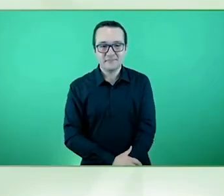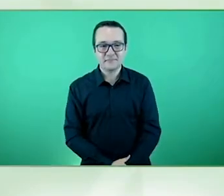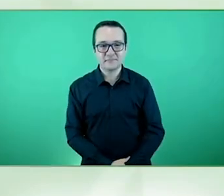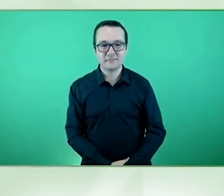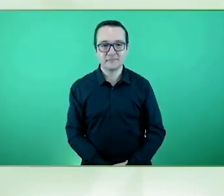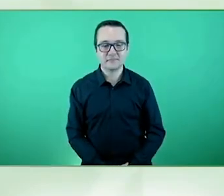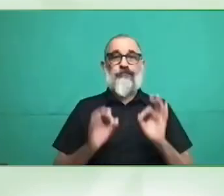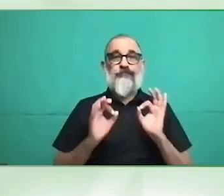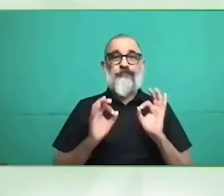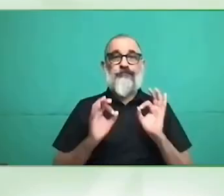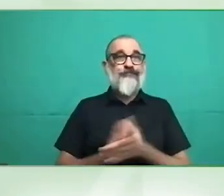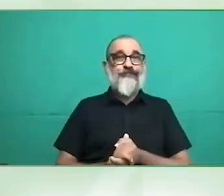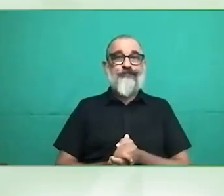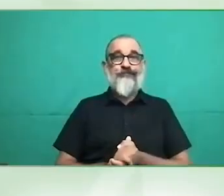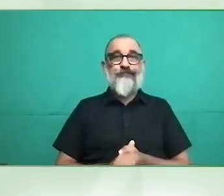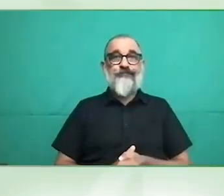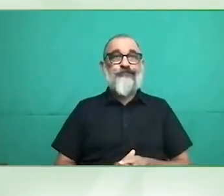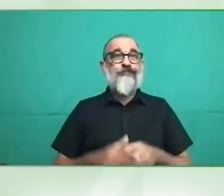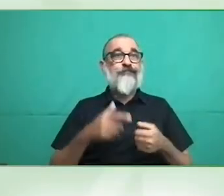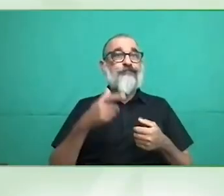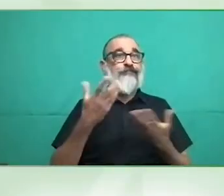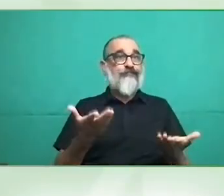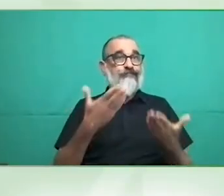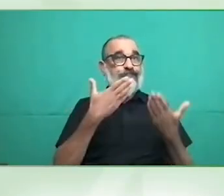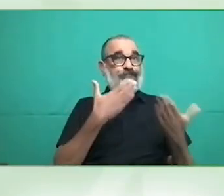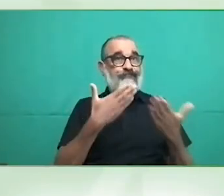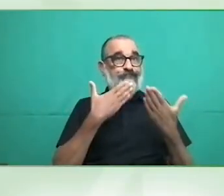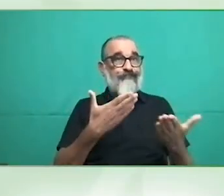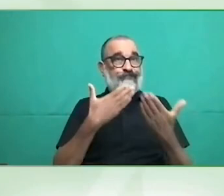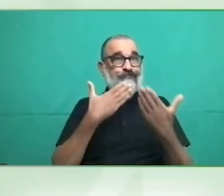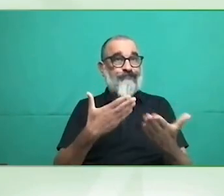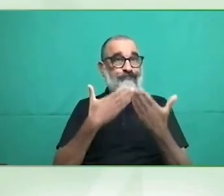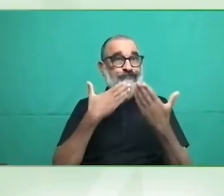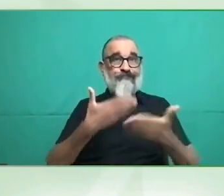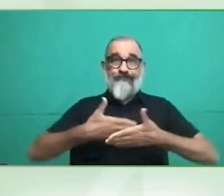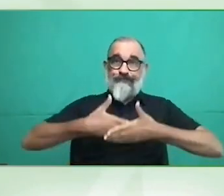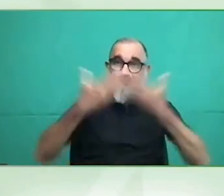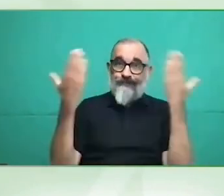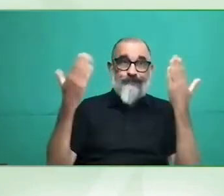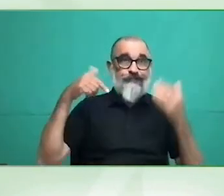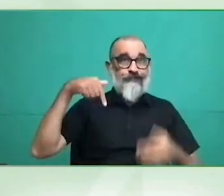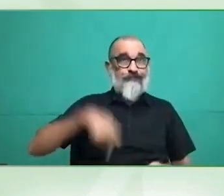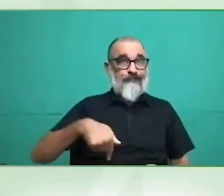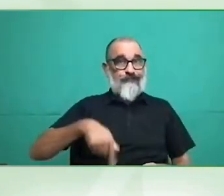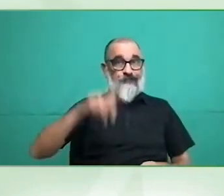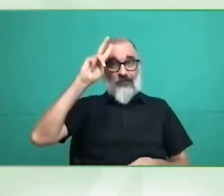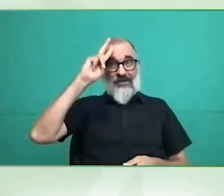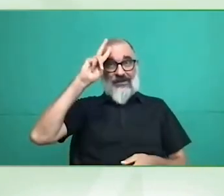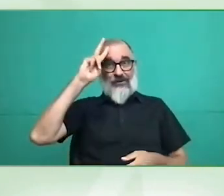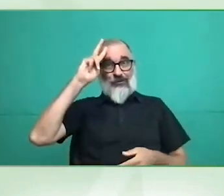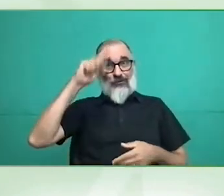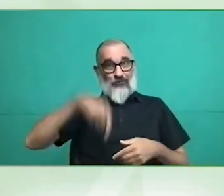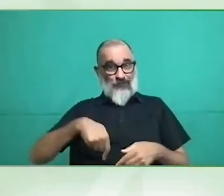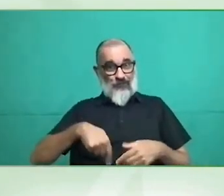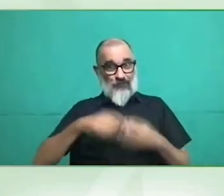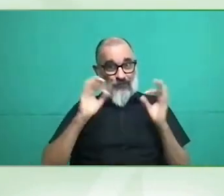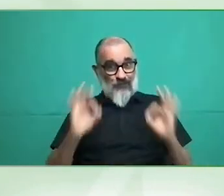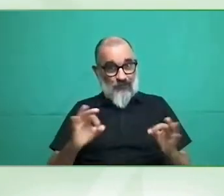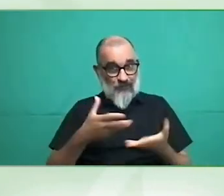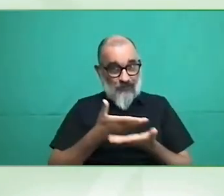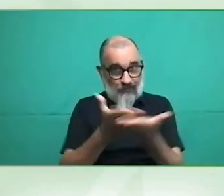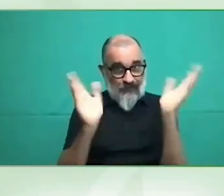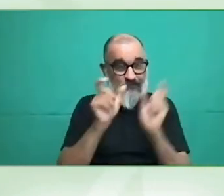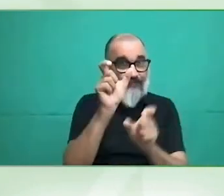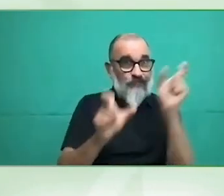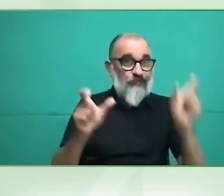Muy buenos días desde Perú, con todos y con todas. Muy contenta de participar por